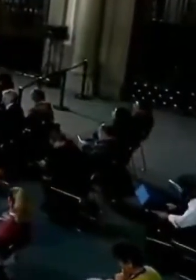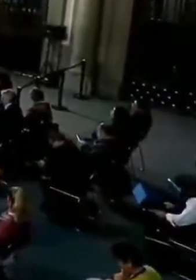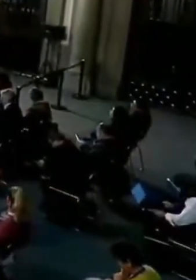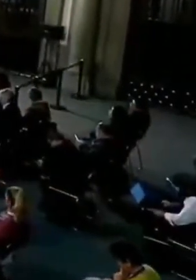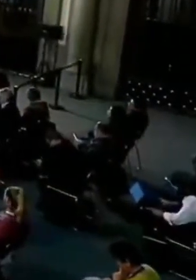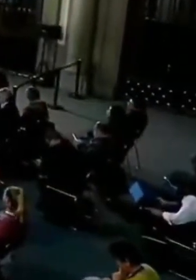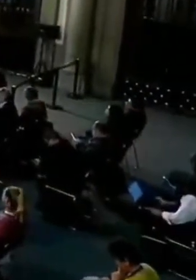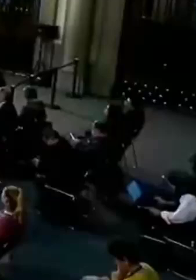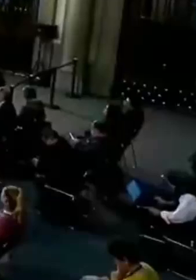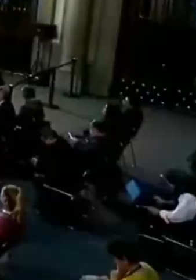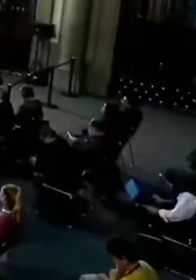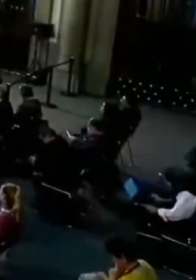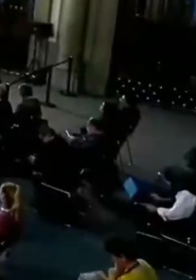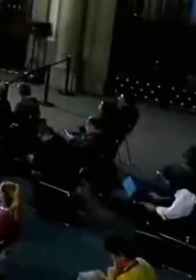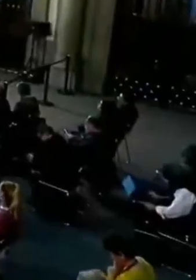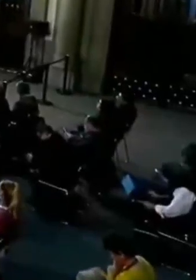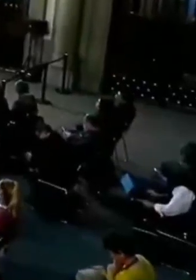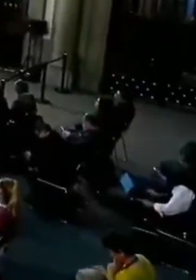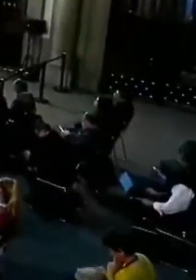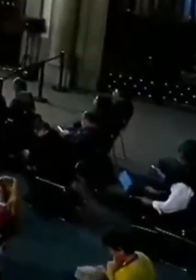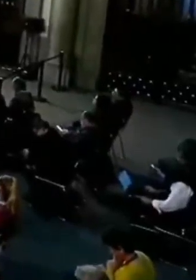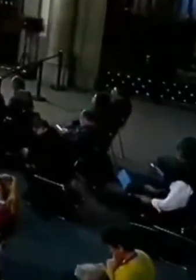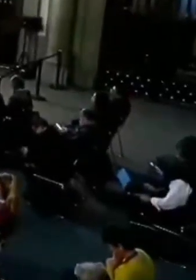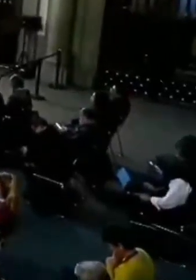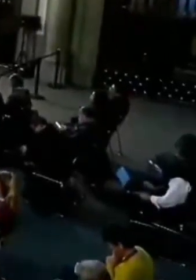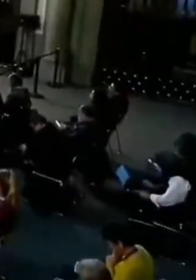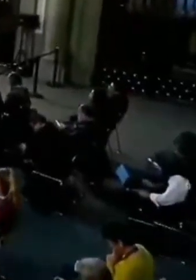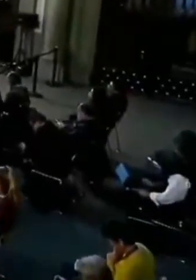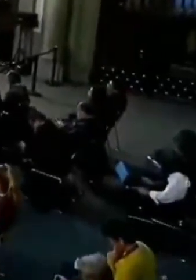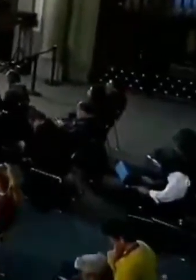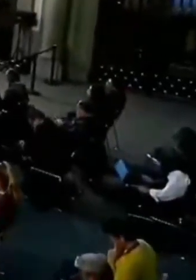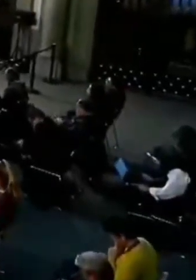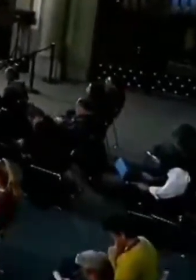términos, las palabras, está como